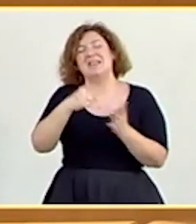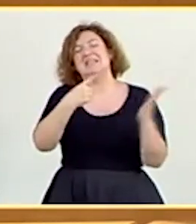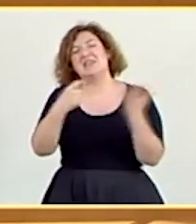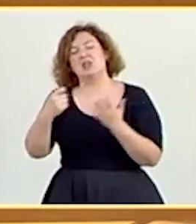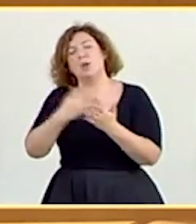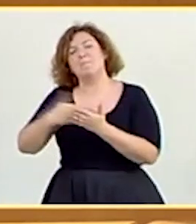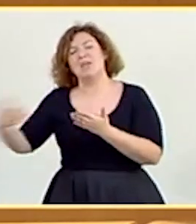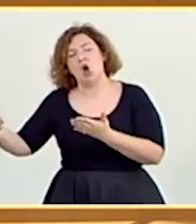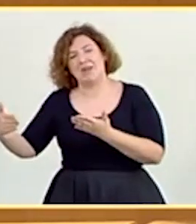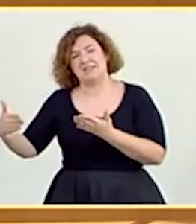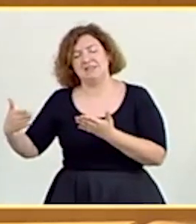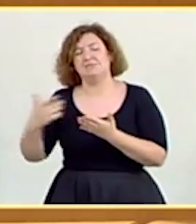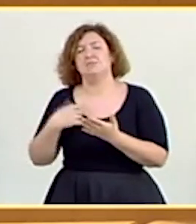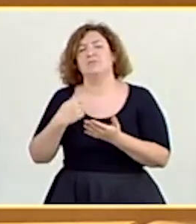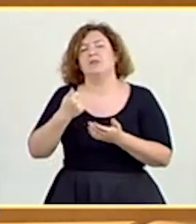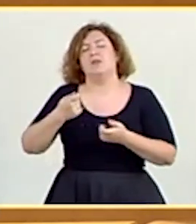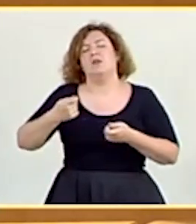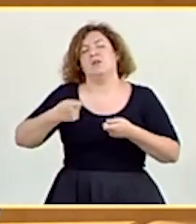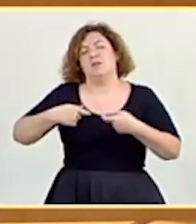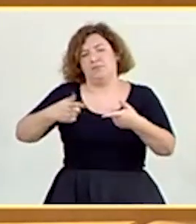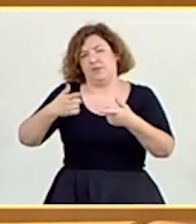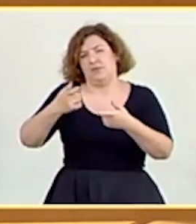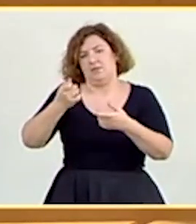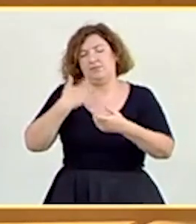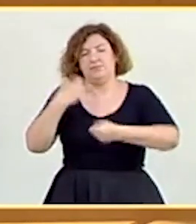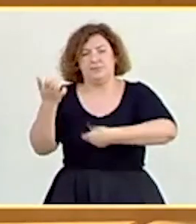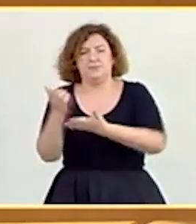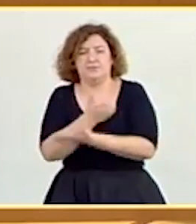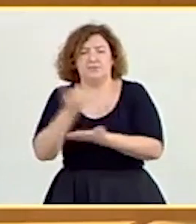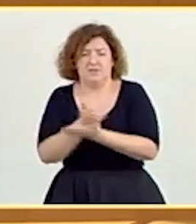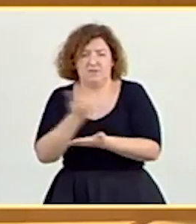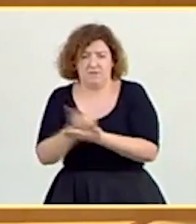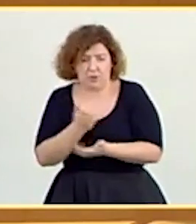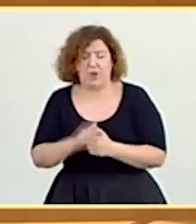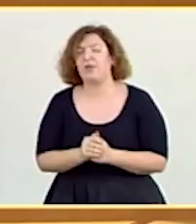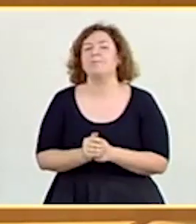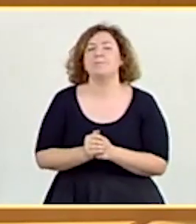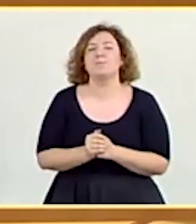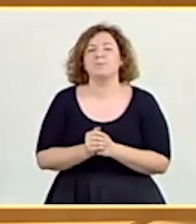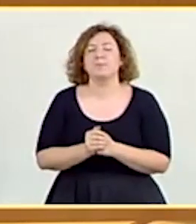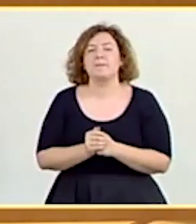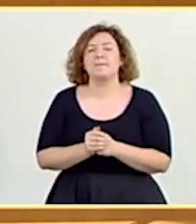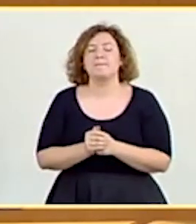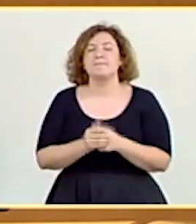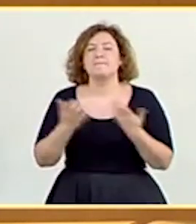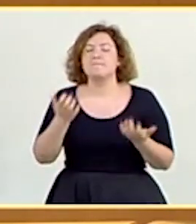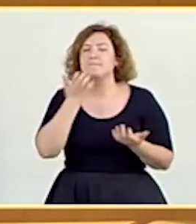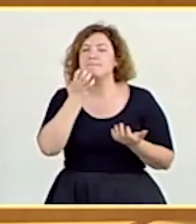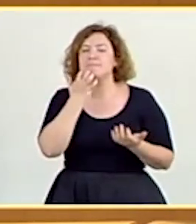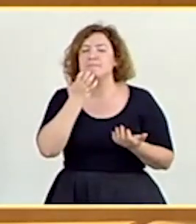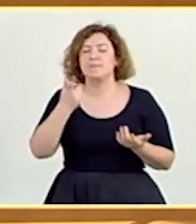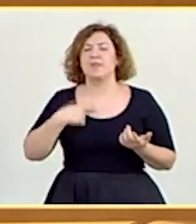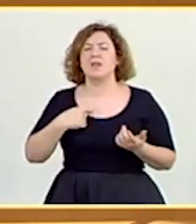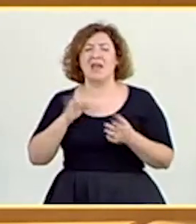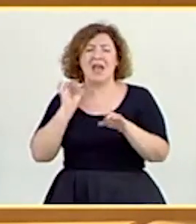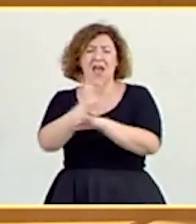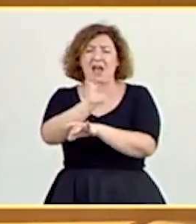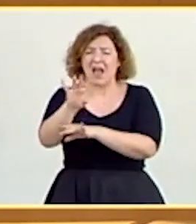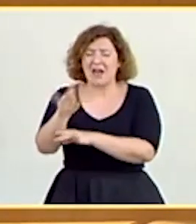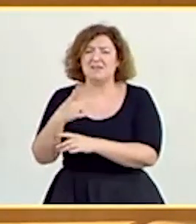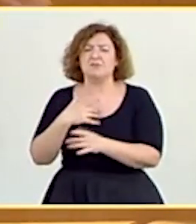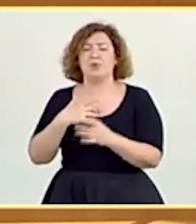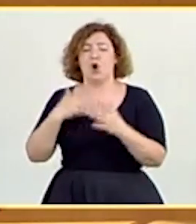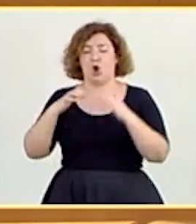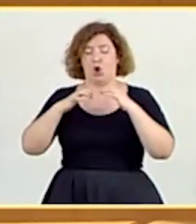facturación. Mire, nosotros, desde Ciudadanos, lo hemos intentado absolutamente todo. Nos hemos sumado a las cartas que se han enviado desde